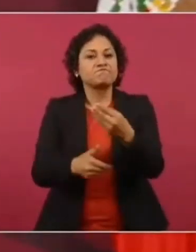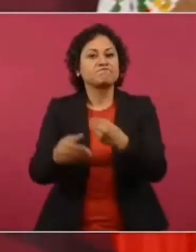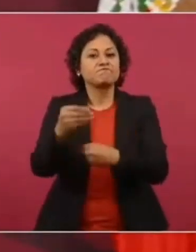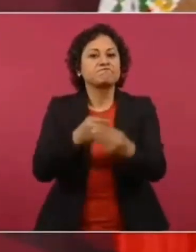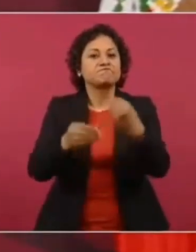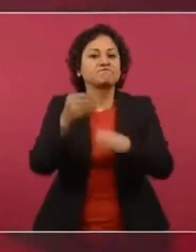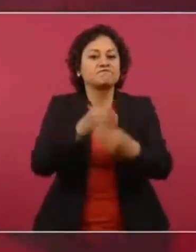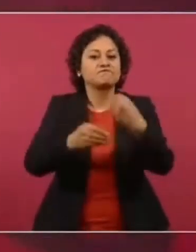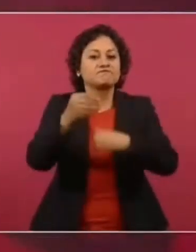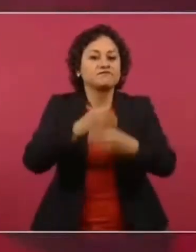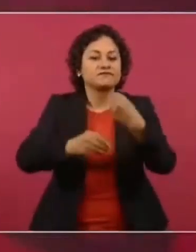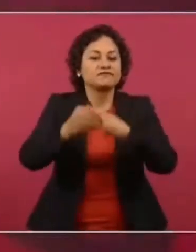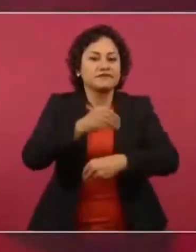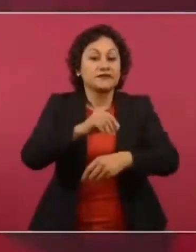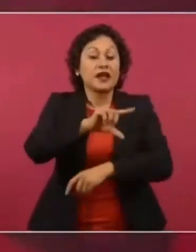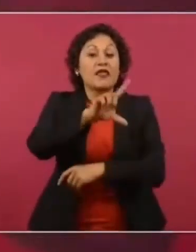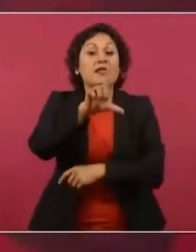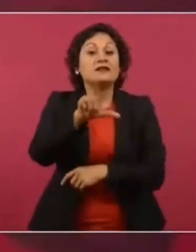Fugarse.